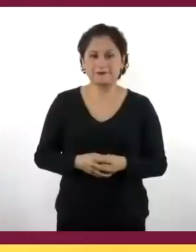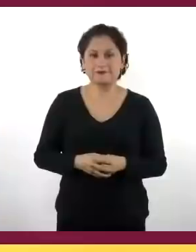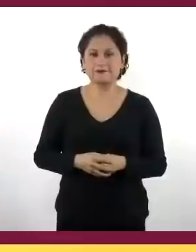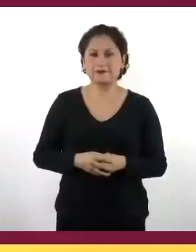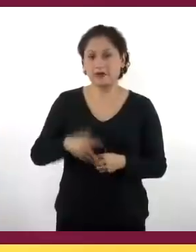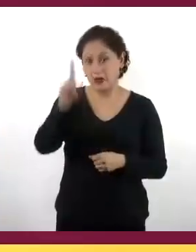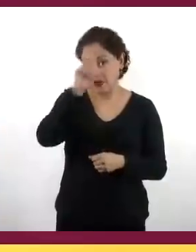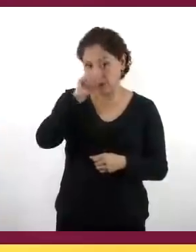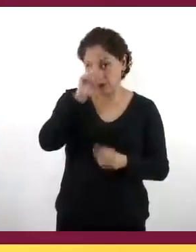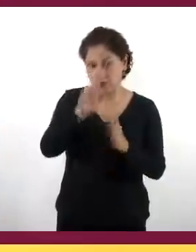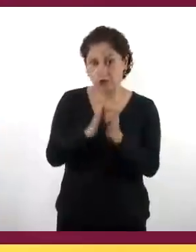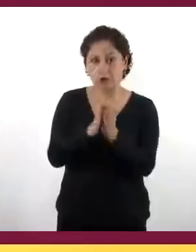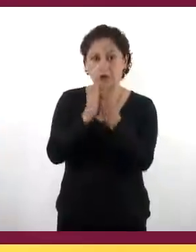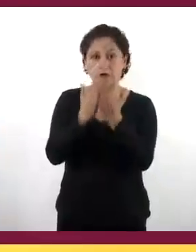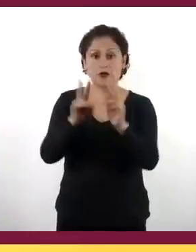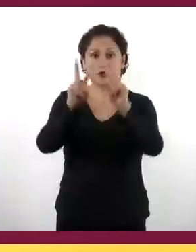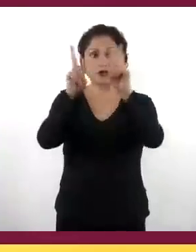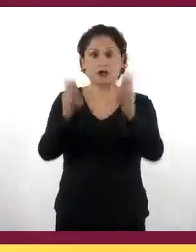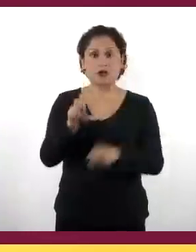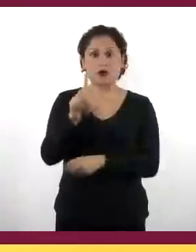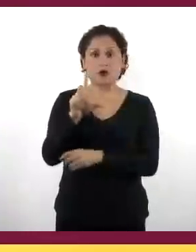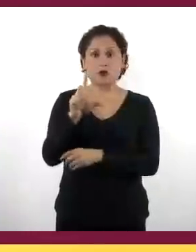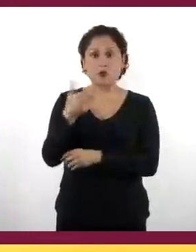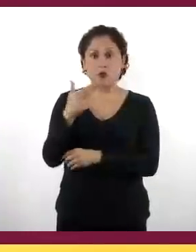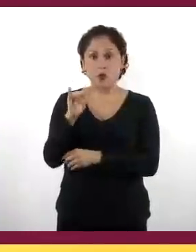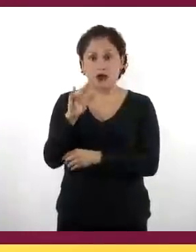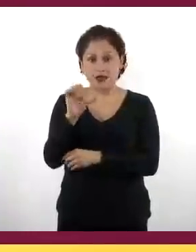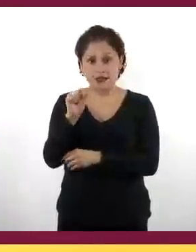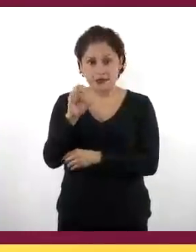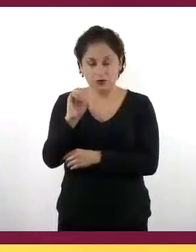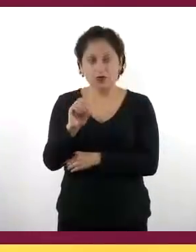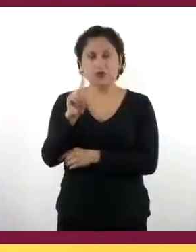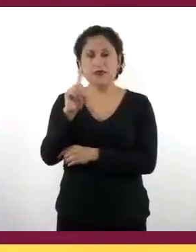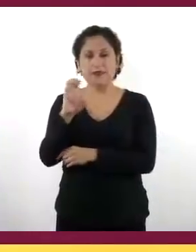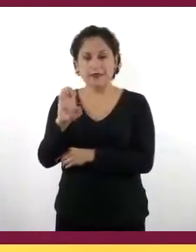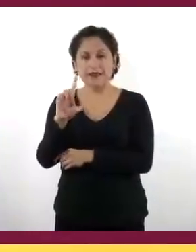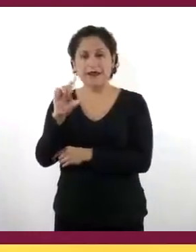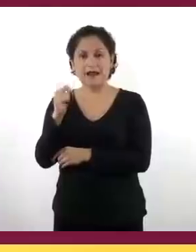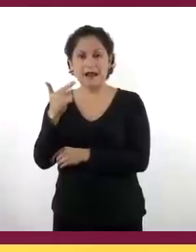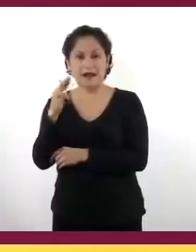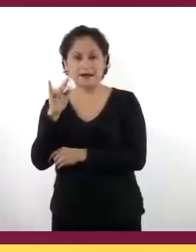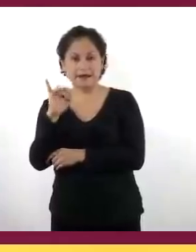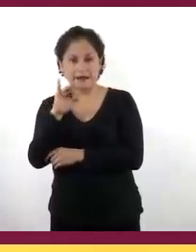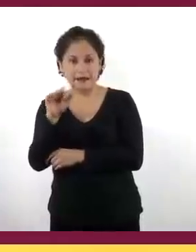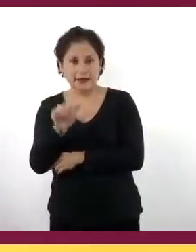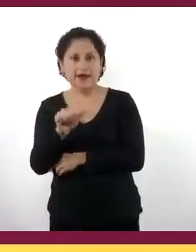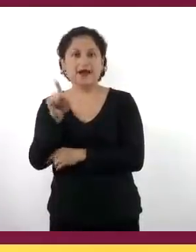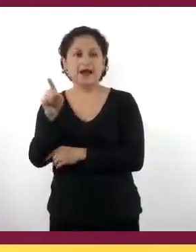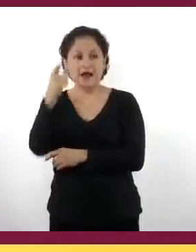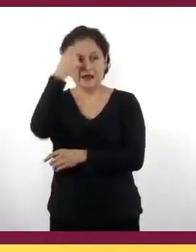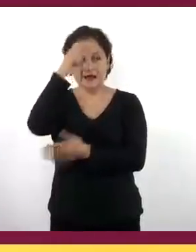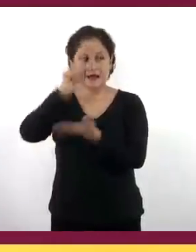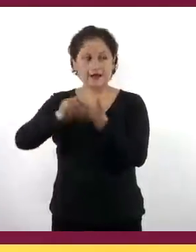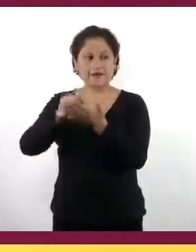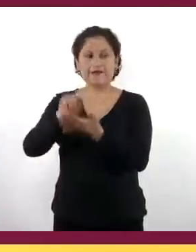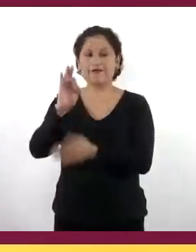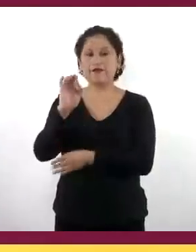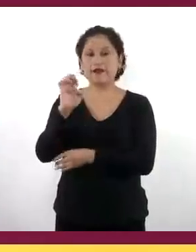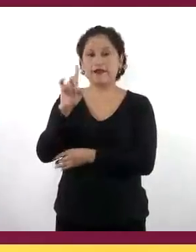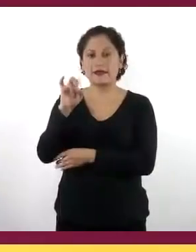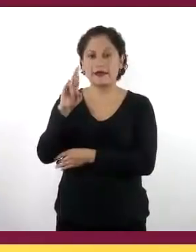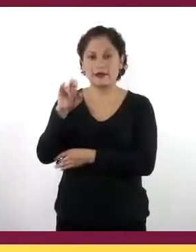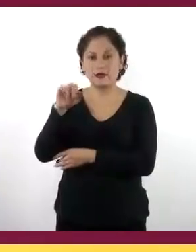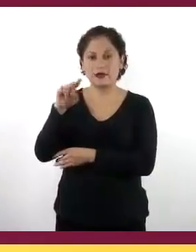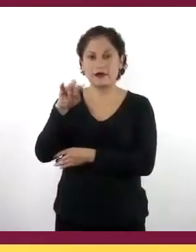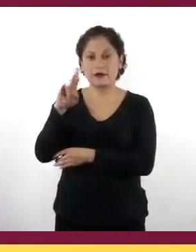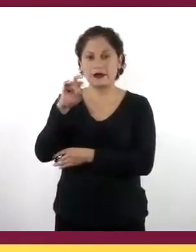consultar el libro Huesos de Lagartija de Federico Navarrete. A través de él conocerán la historia de un pequeño